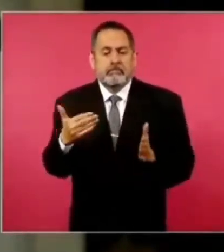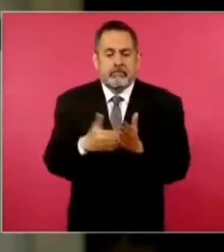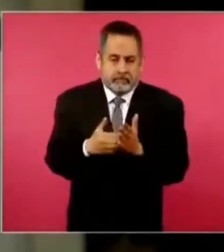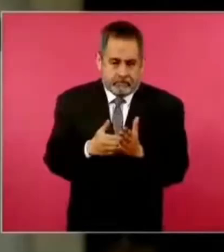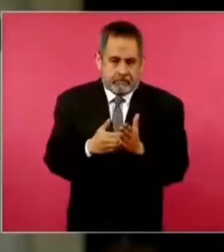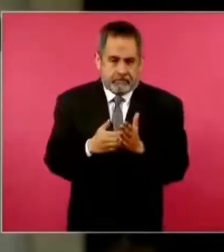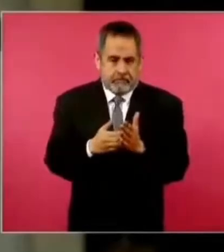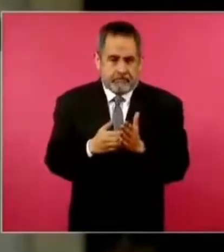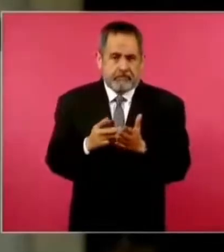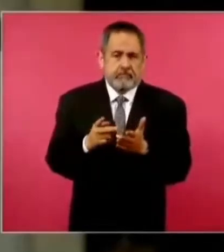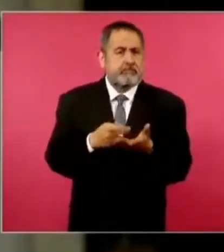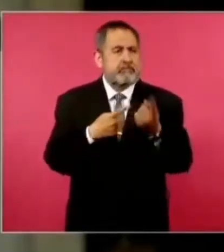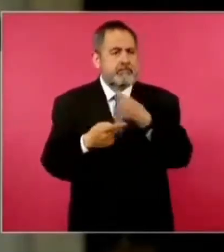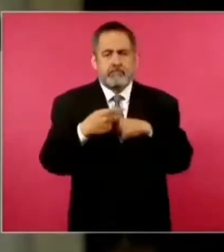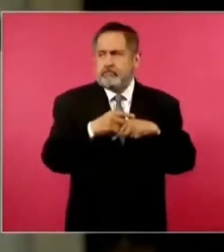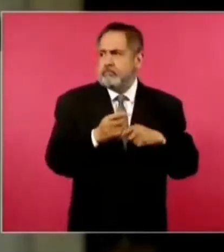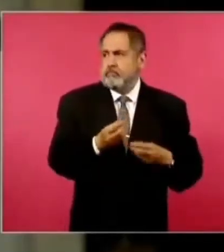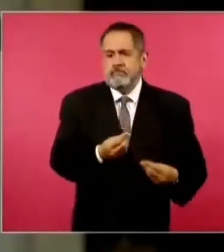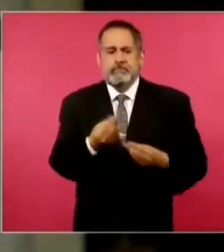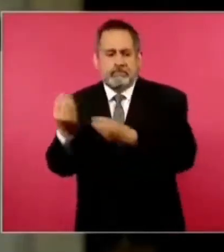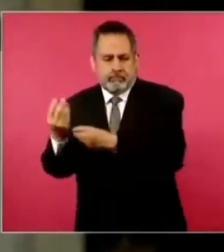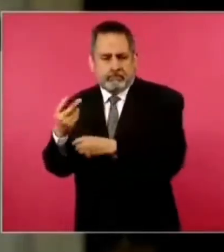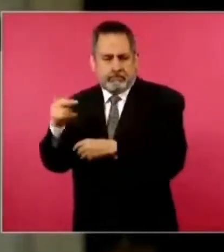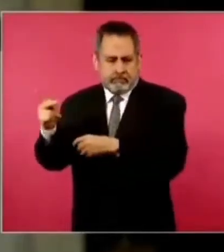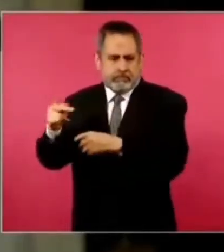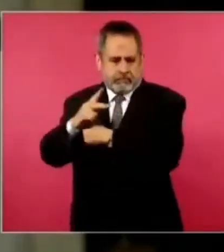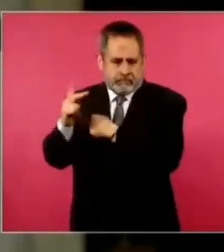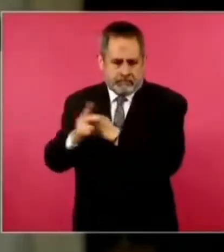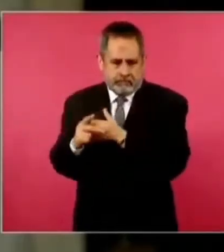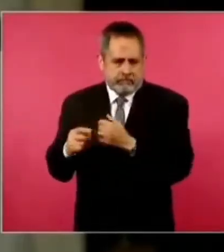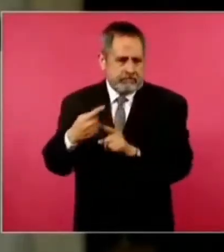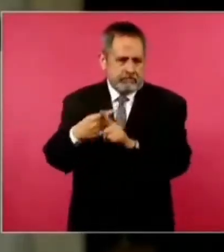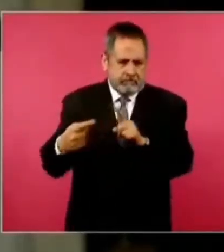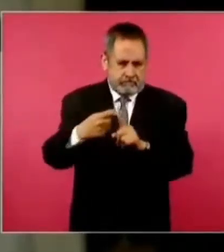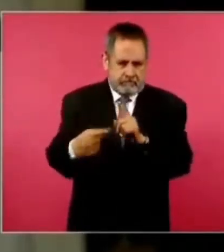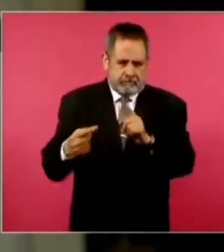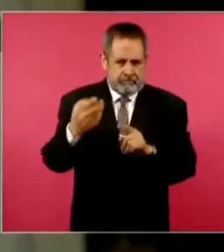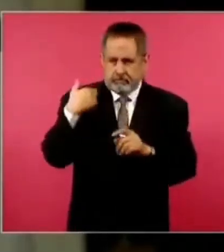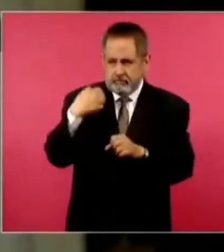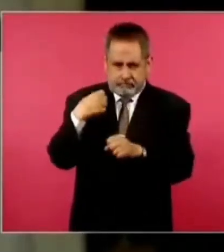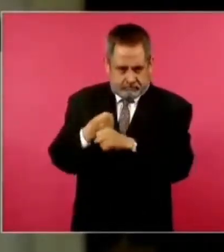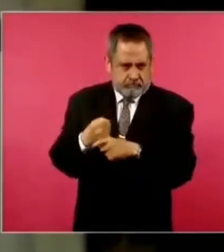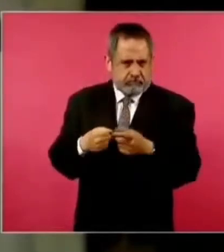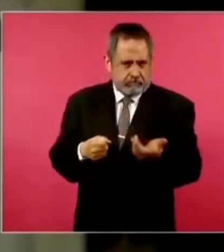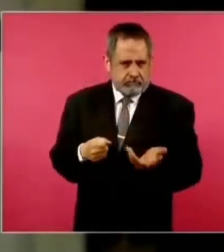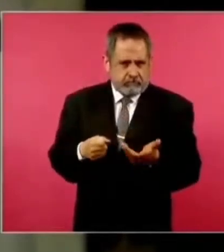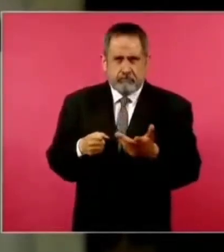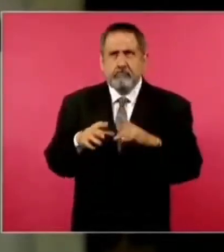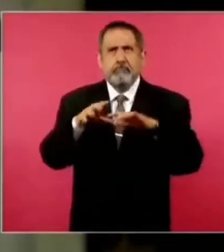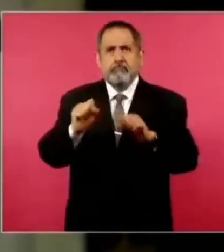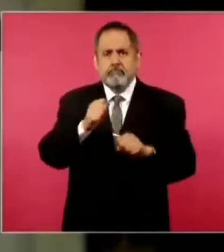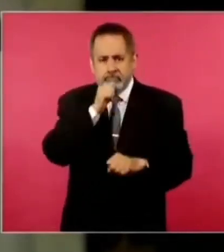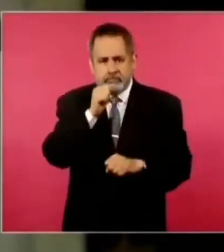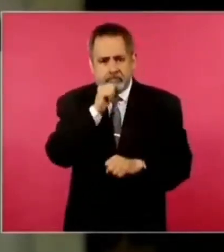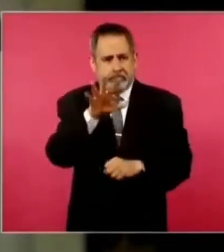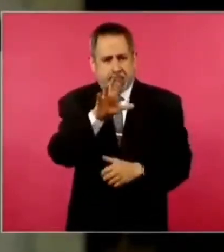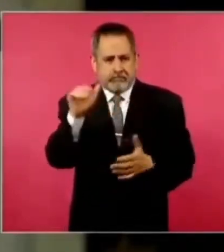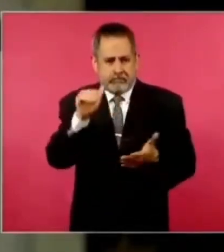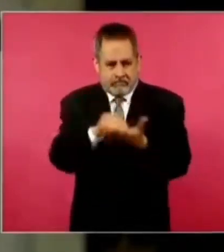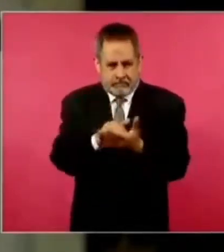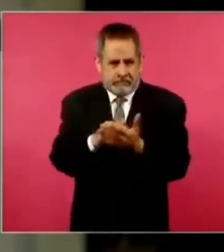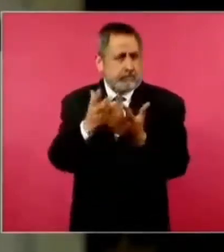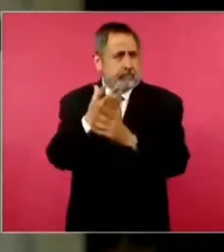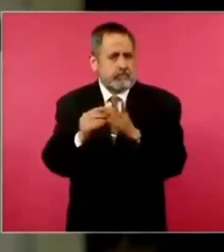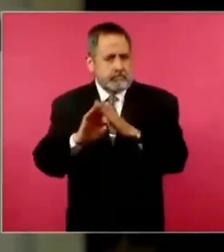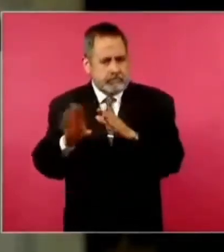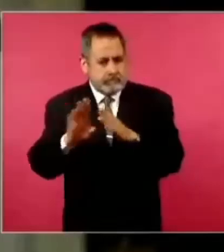retornos, menos de la mitad del año previo, que no se había llegado ni siquiera a los 500.000 migrantes.